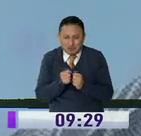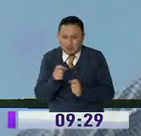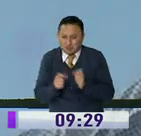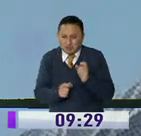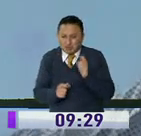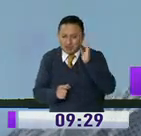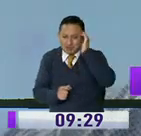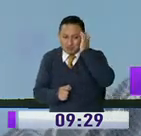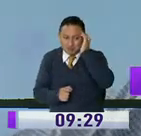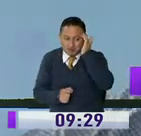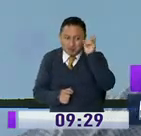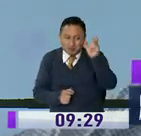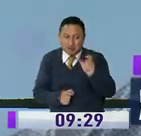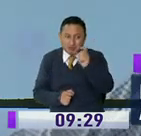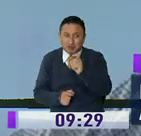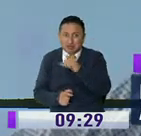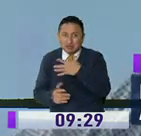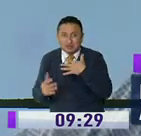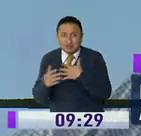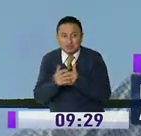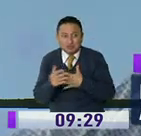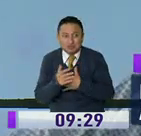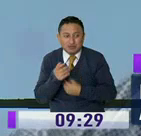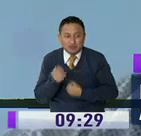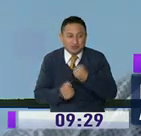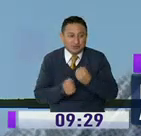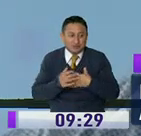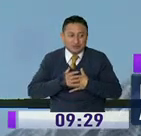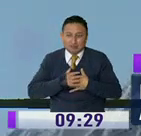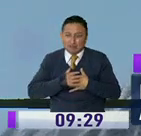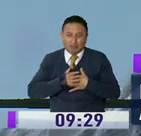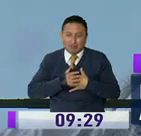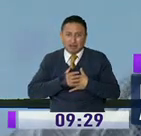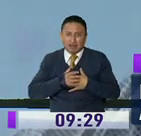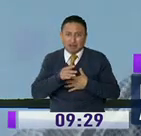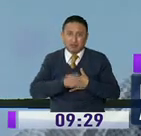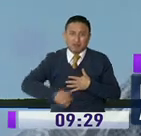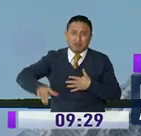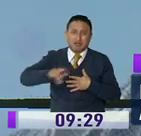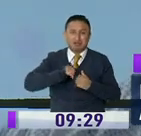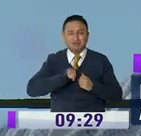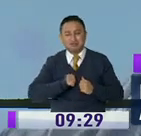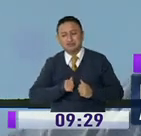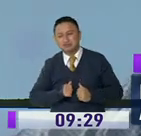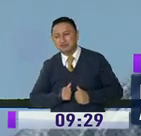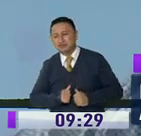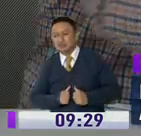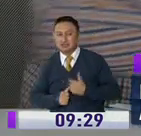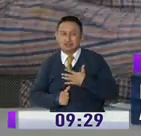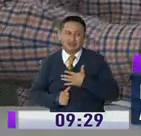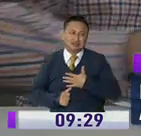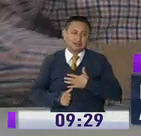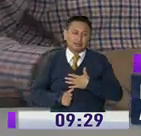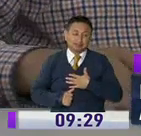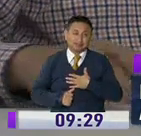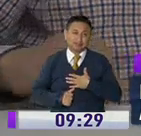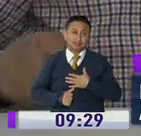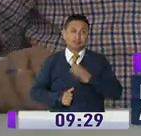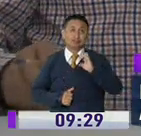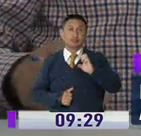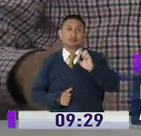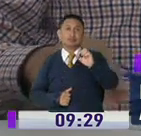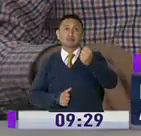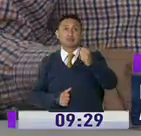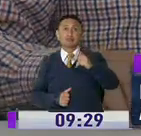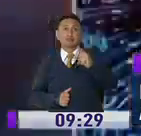solamente entre la población se genera un espíritu global de desánimo, de zozobra. Para Cristian Espinosa,